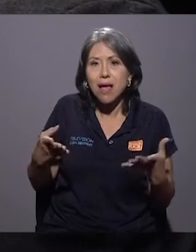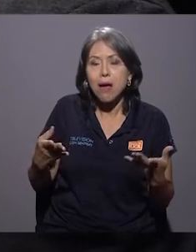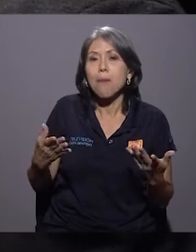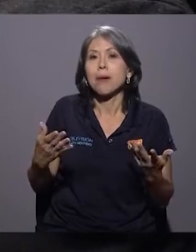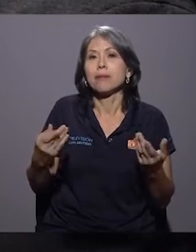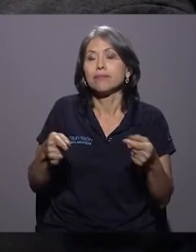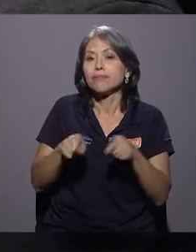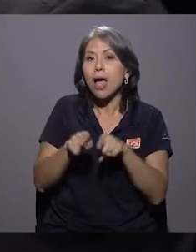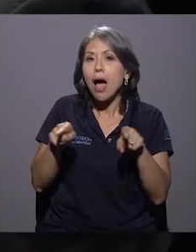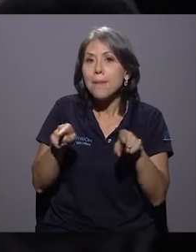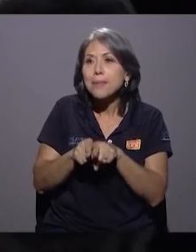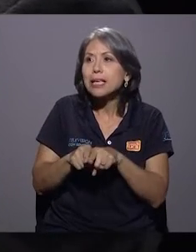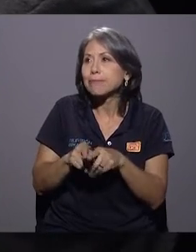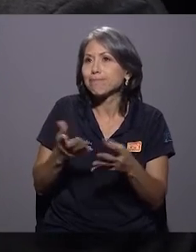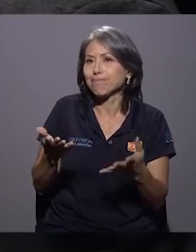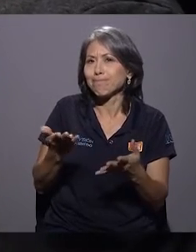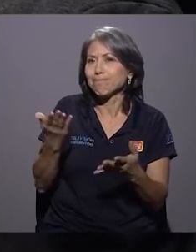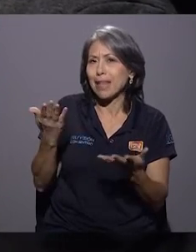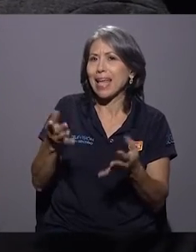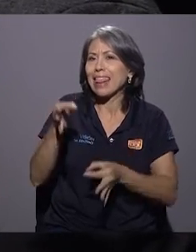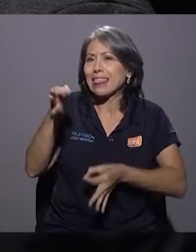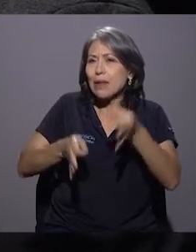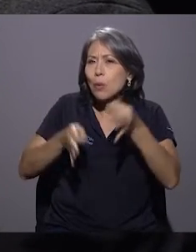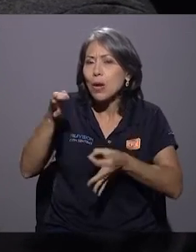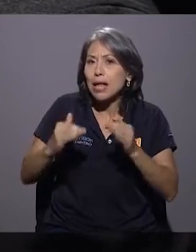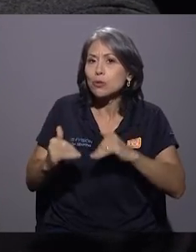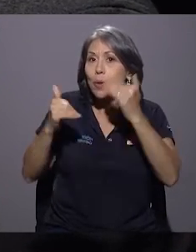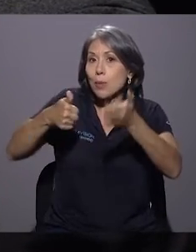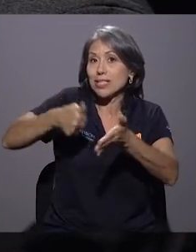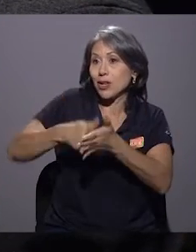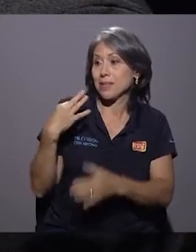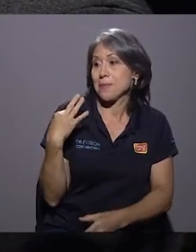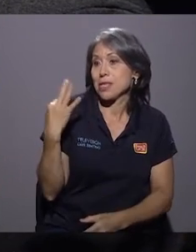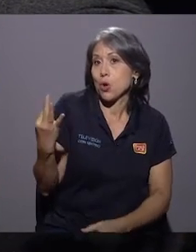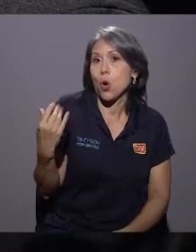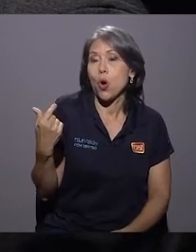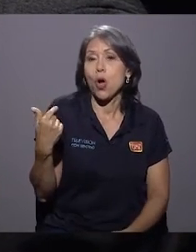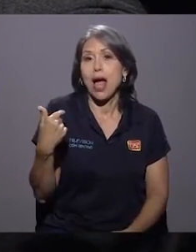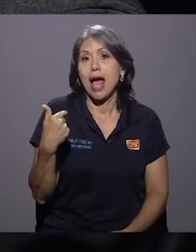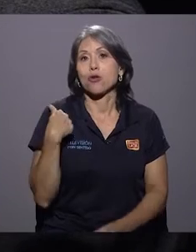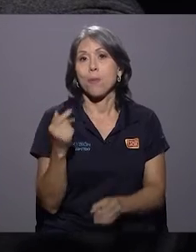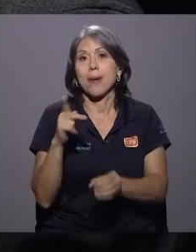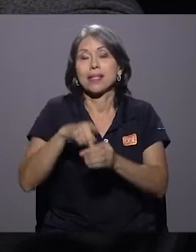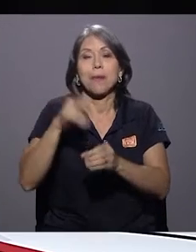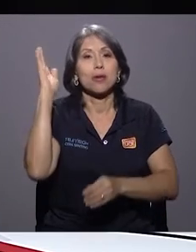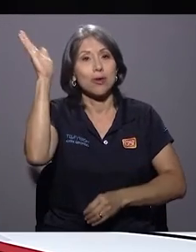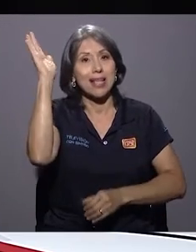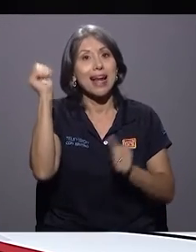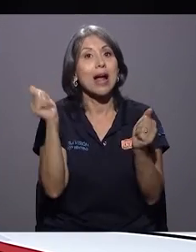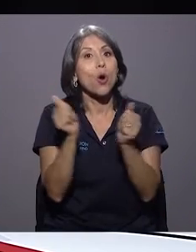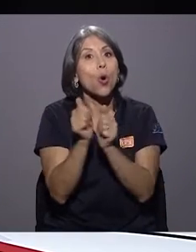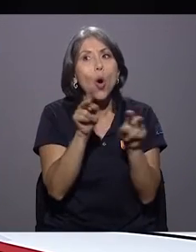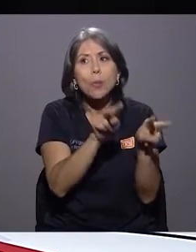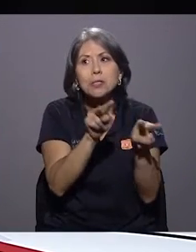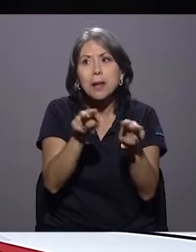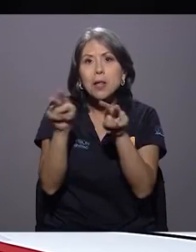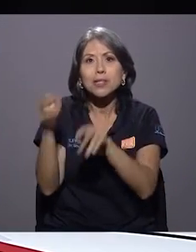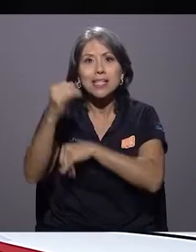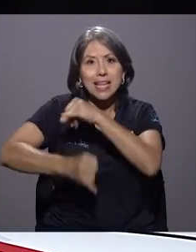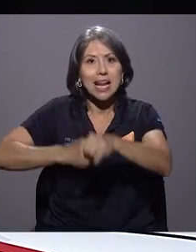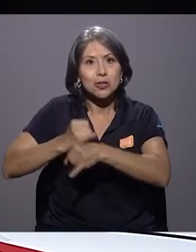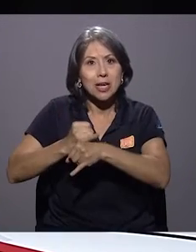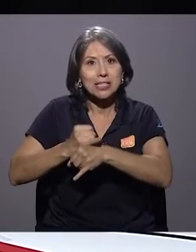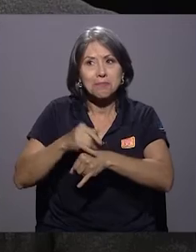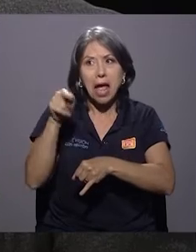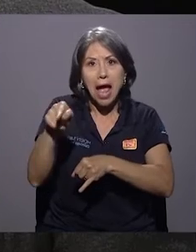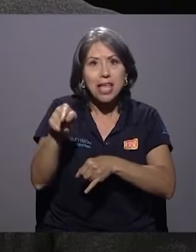en algún momento, el Tribunal Supremo de Elecciones me invitó a participar en una charla con los observadores internacionales. Tuvimos ahí una sesión académica